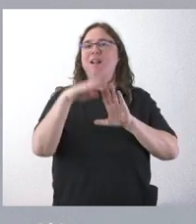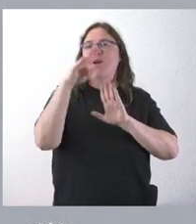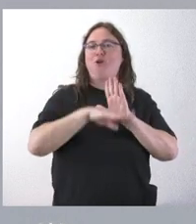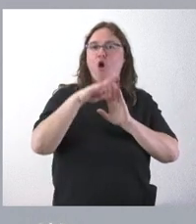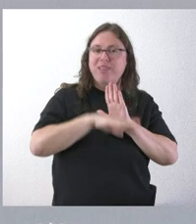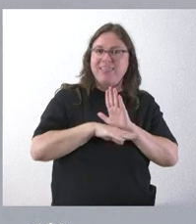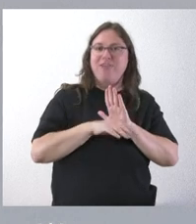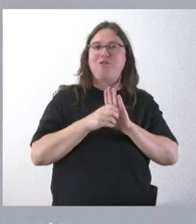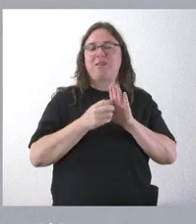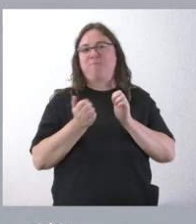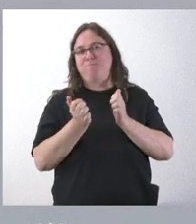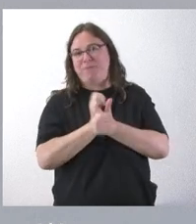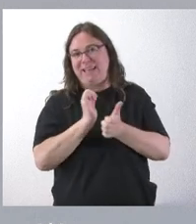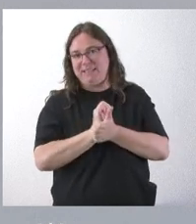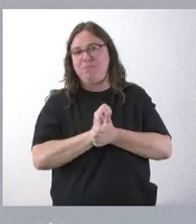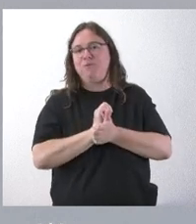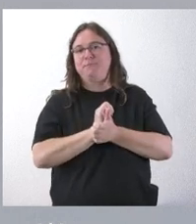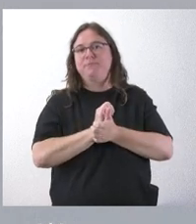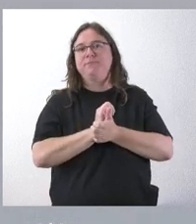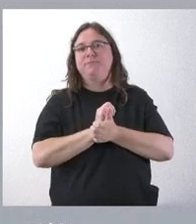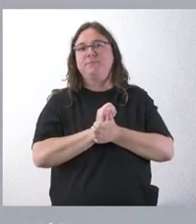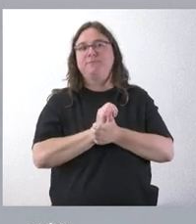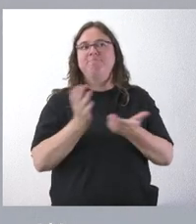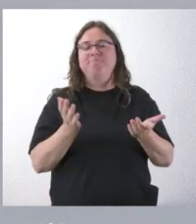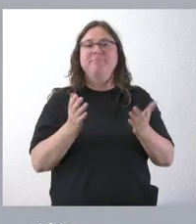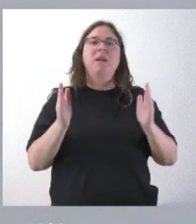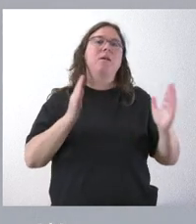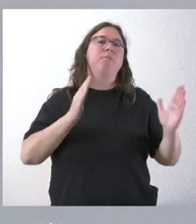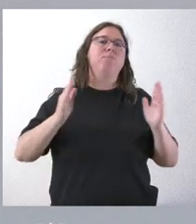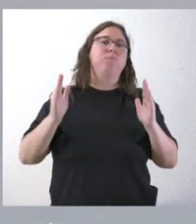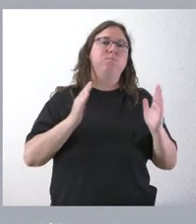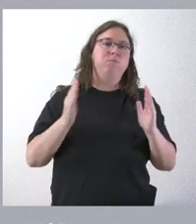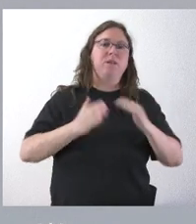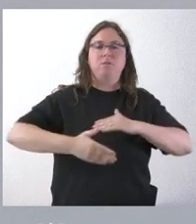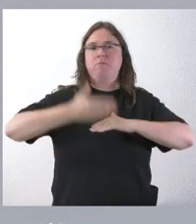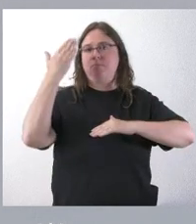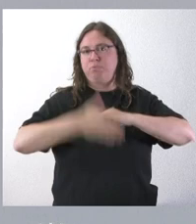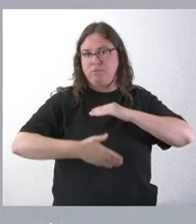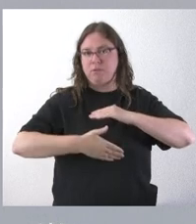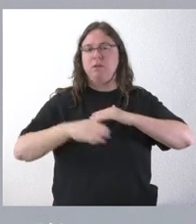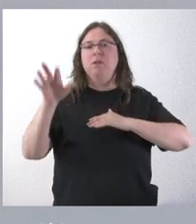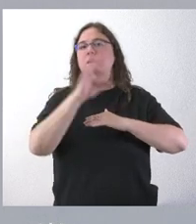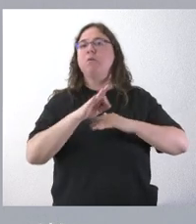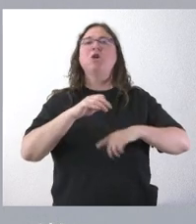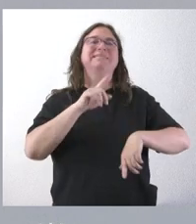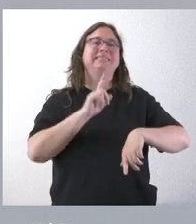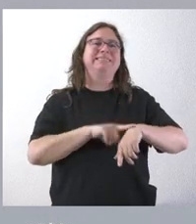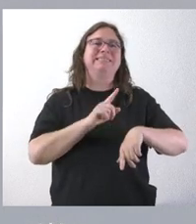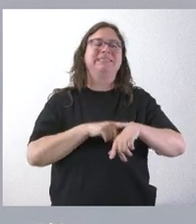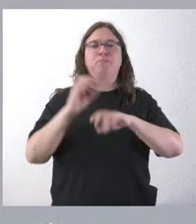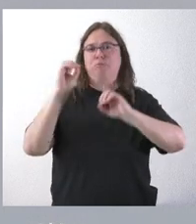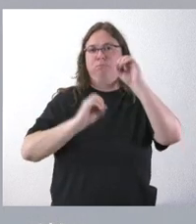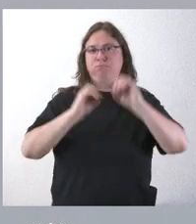préstamos, tanto en periodo de vencimiento del préstamo como en el tipo de interés